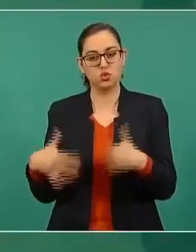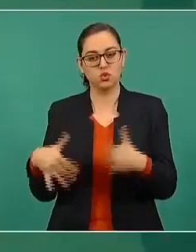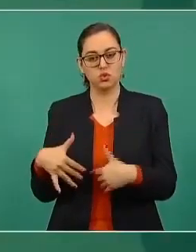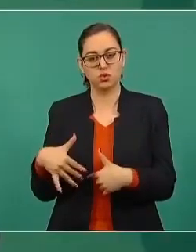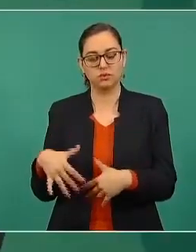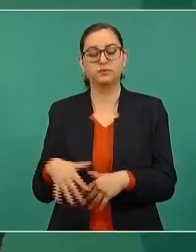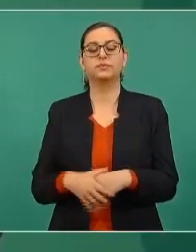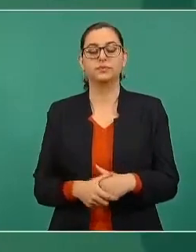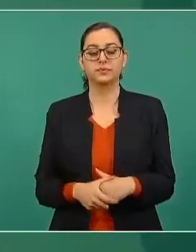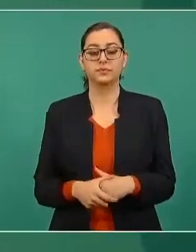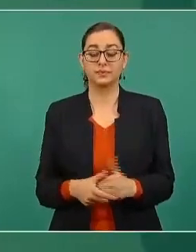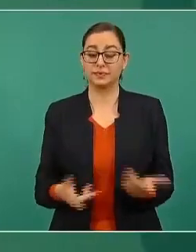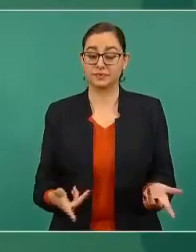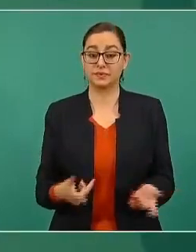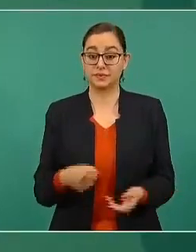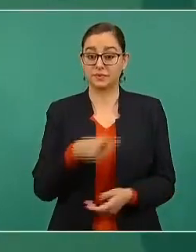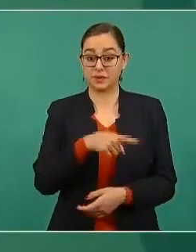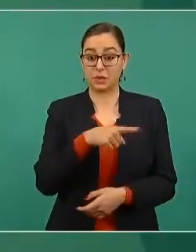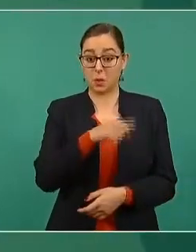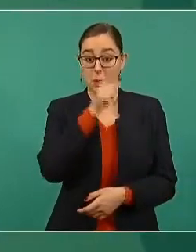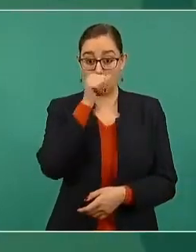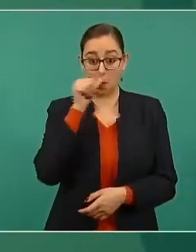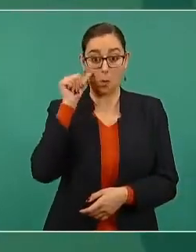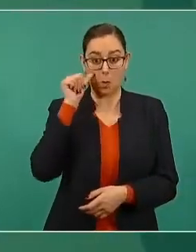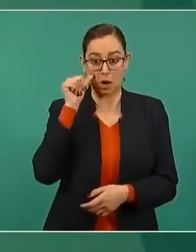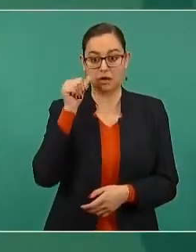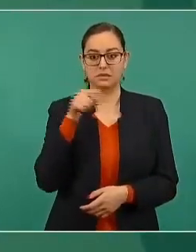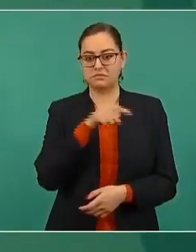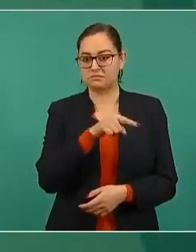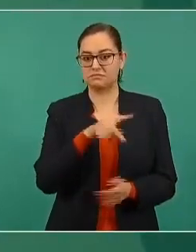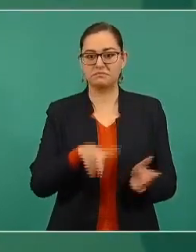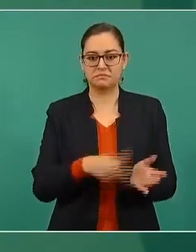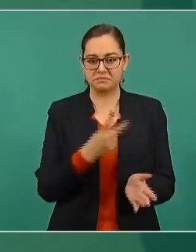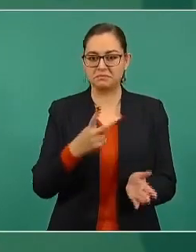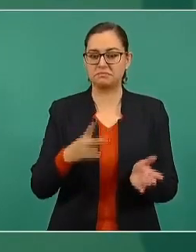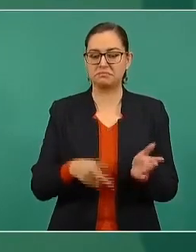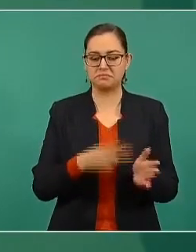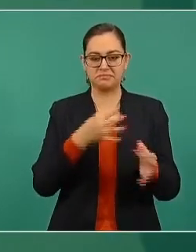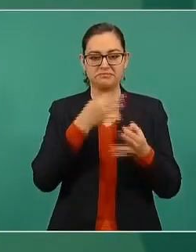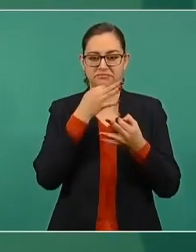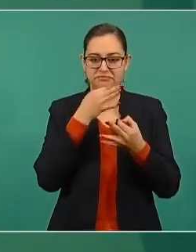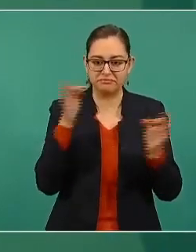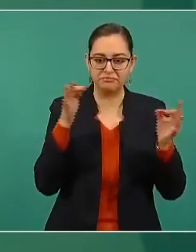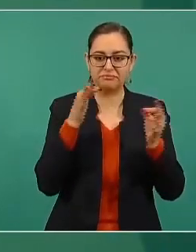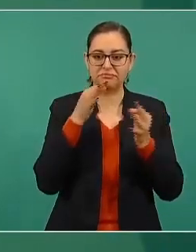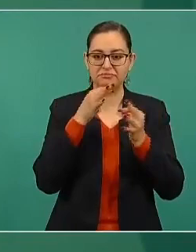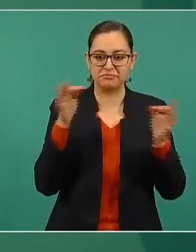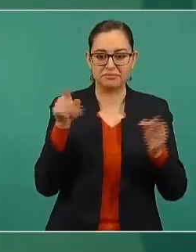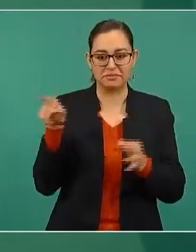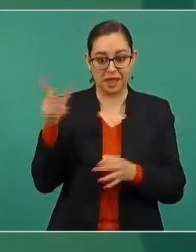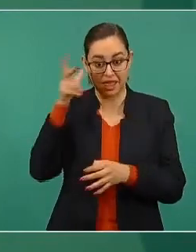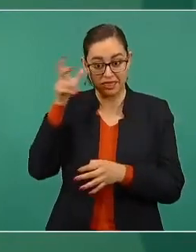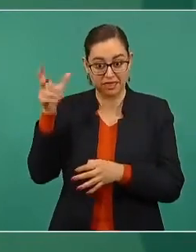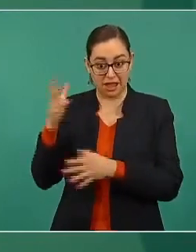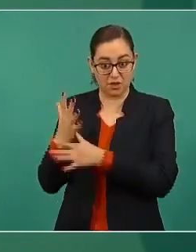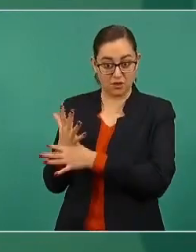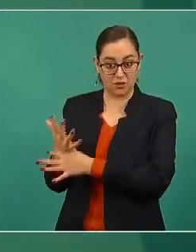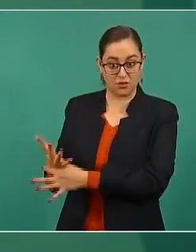la frase de Hidalgo, según la cual